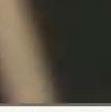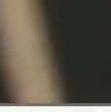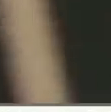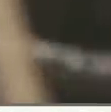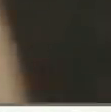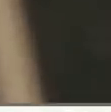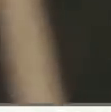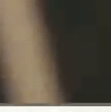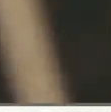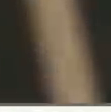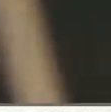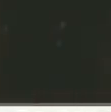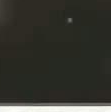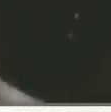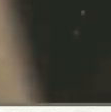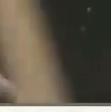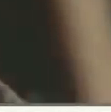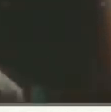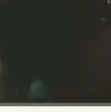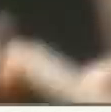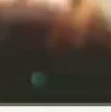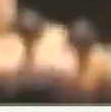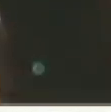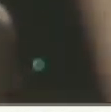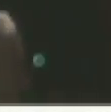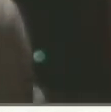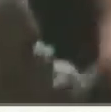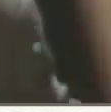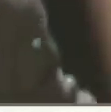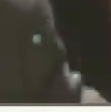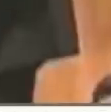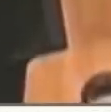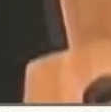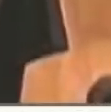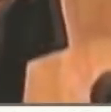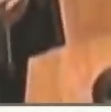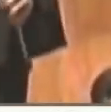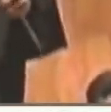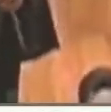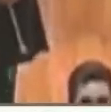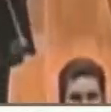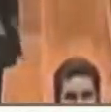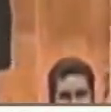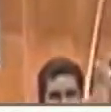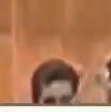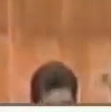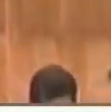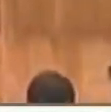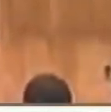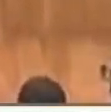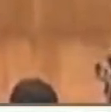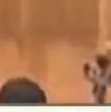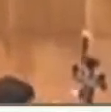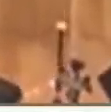Antonio Abreu. Un aplauso de Venezuela para ti. Un reconocimiento de todos para ti.